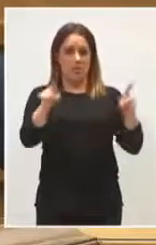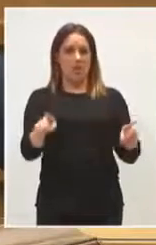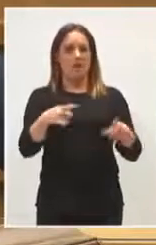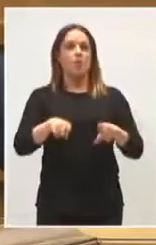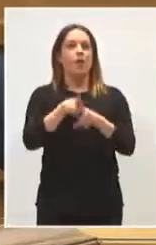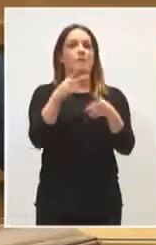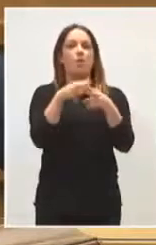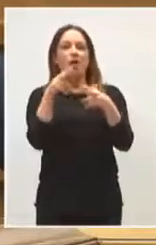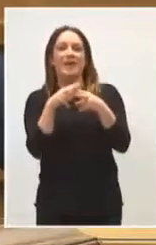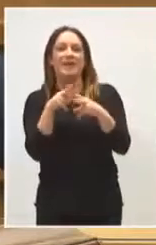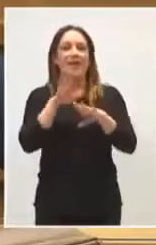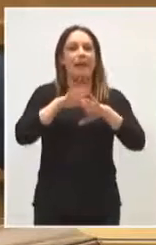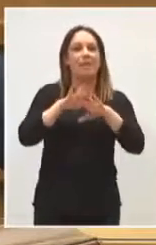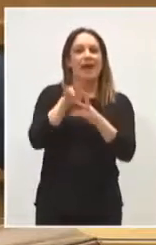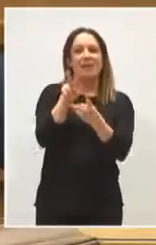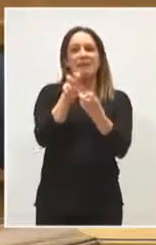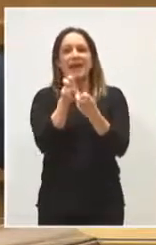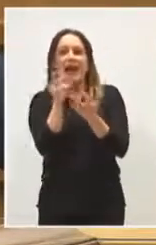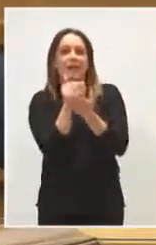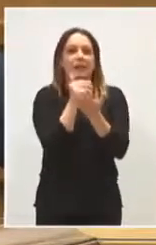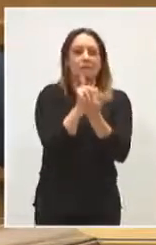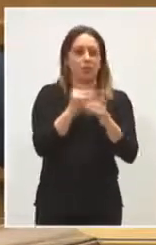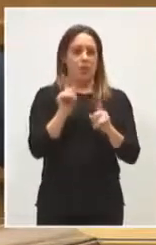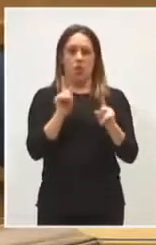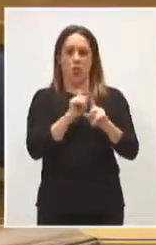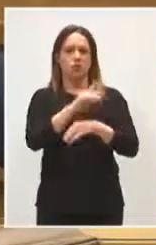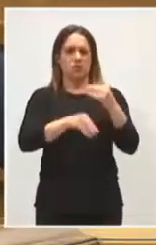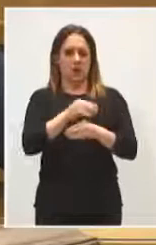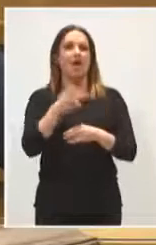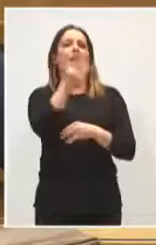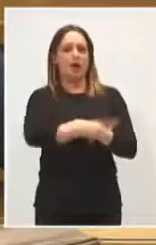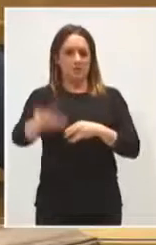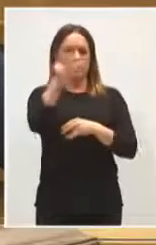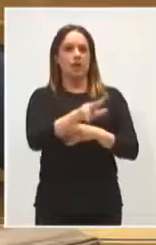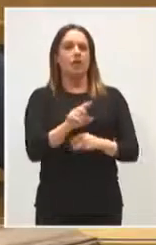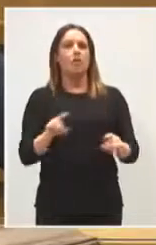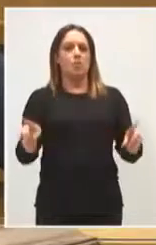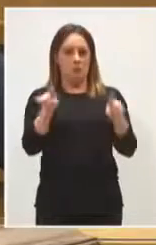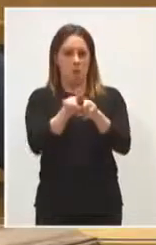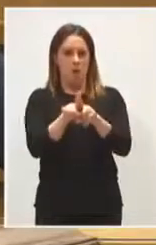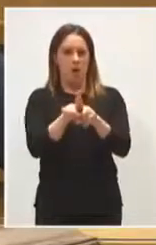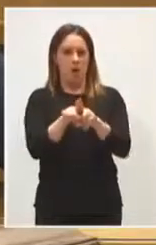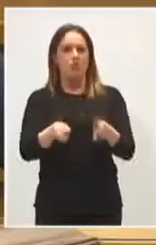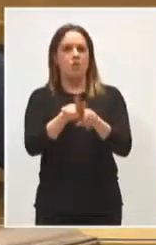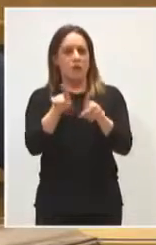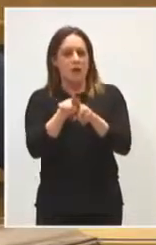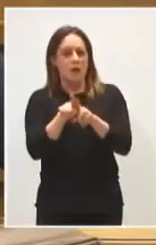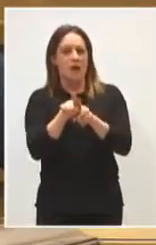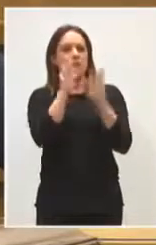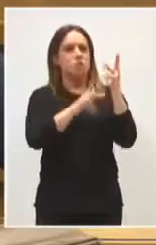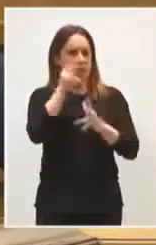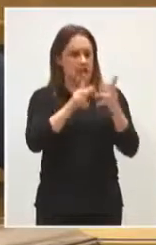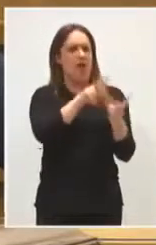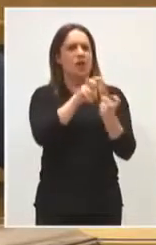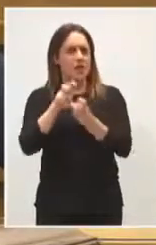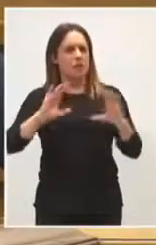política y demagogia fiscal y que en España hagamos España, también desde la Tesorería de las Haciendas de las Comunidades